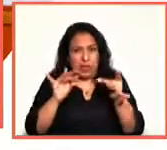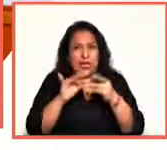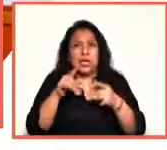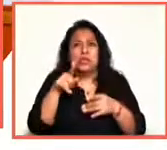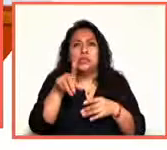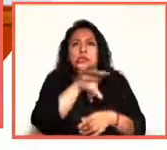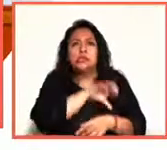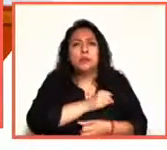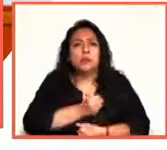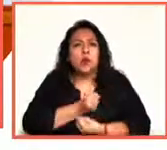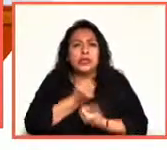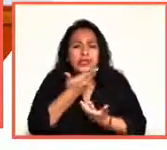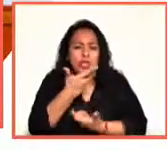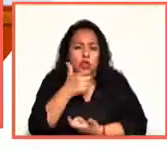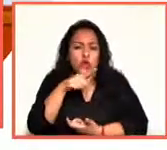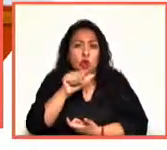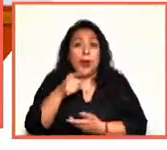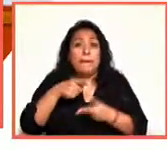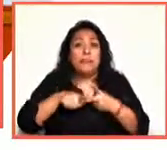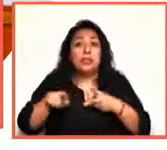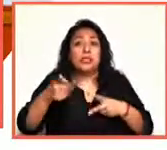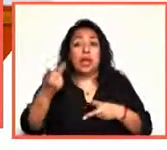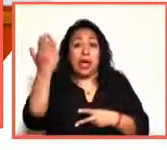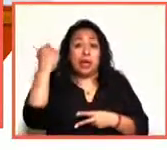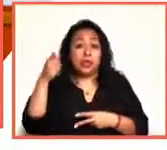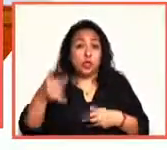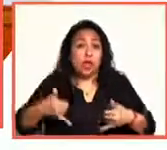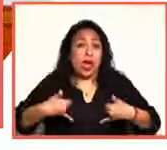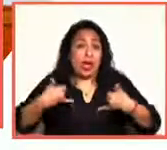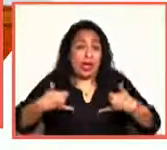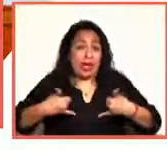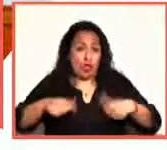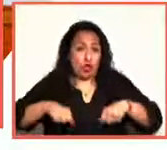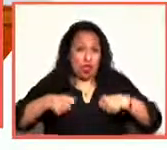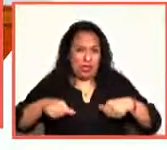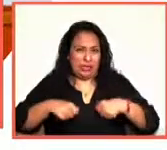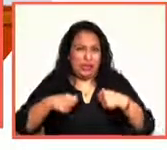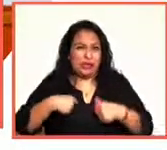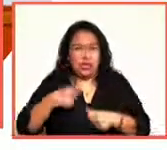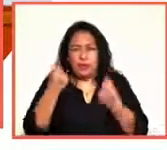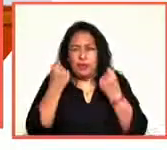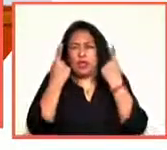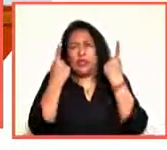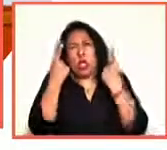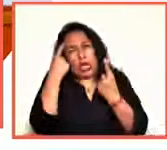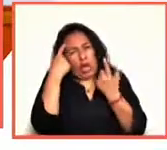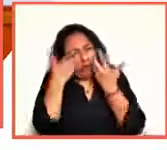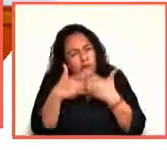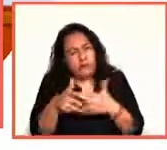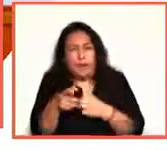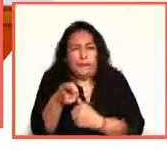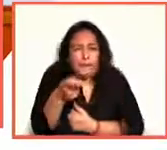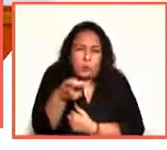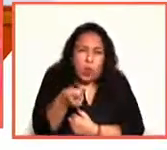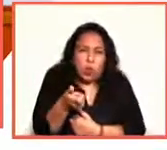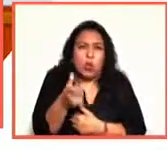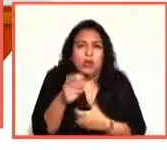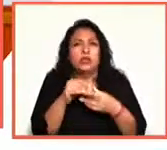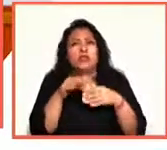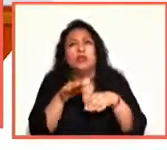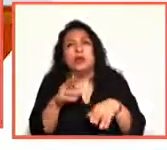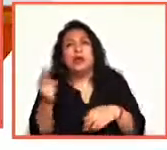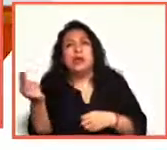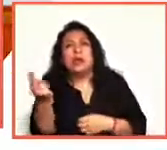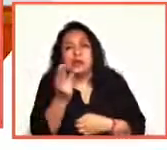por la poesía de Góngora nació en la adolescencia. Dices que era una admiración poco razonada, hablando de la necesidad, a mejor, de